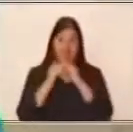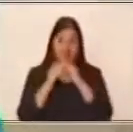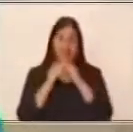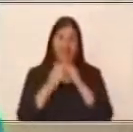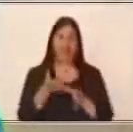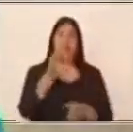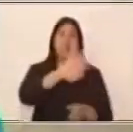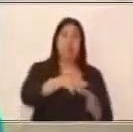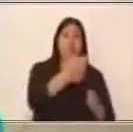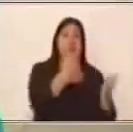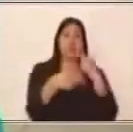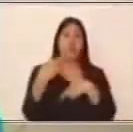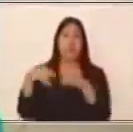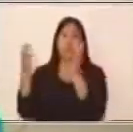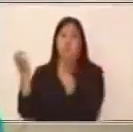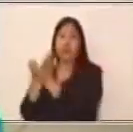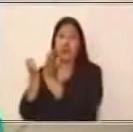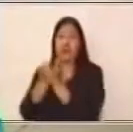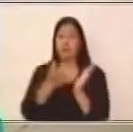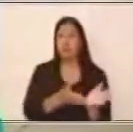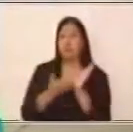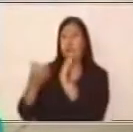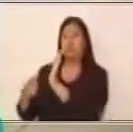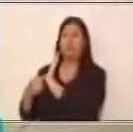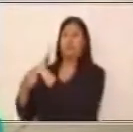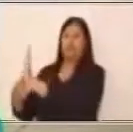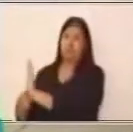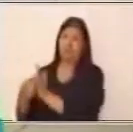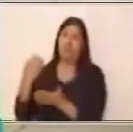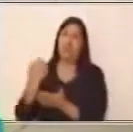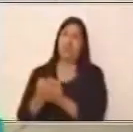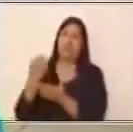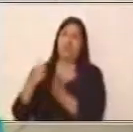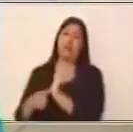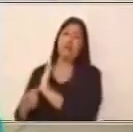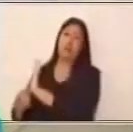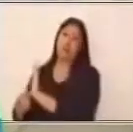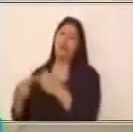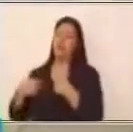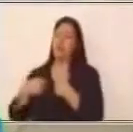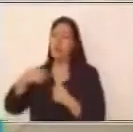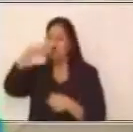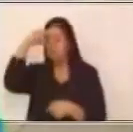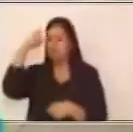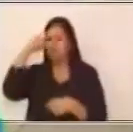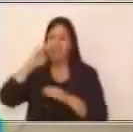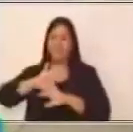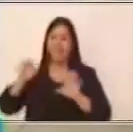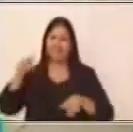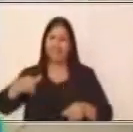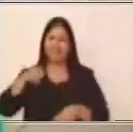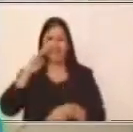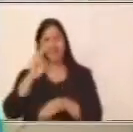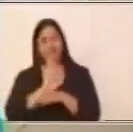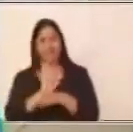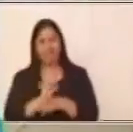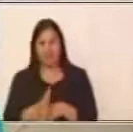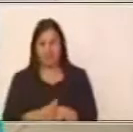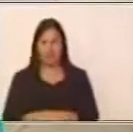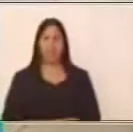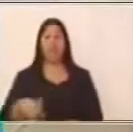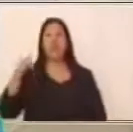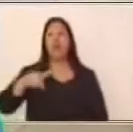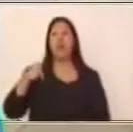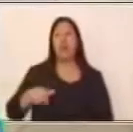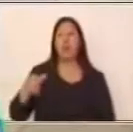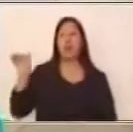que cuando regresemos a clase tú puedas tener la evidencia de todo lo que has trabajado en los programas. Y con quien estés en este